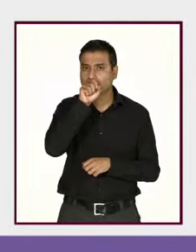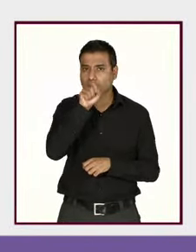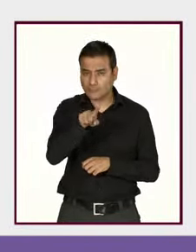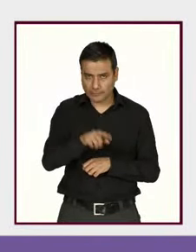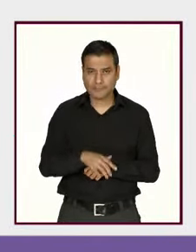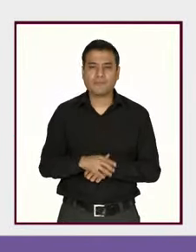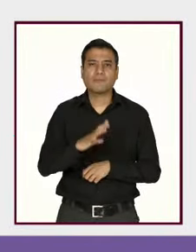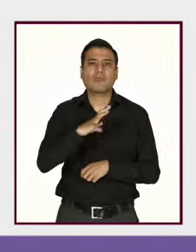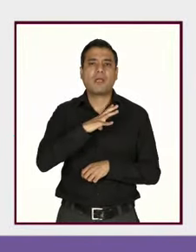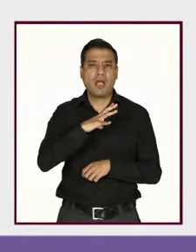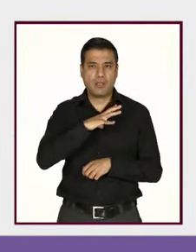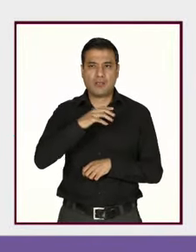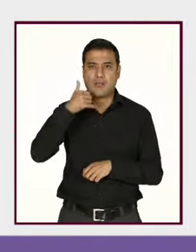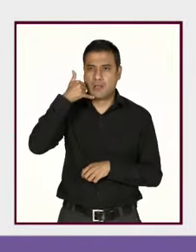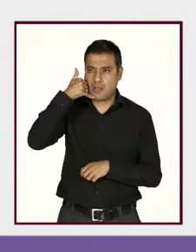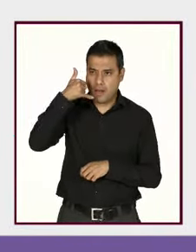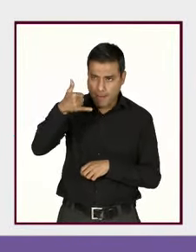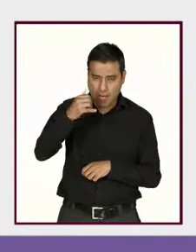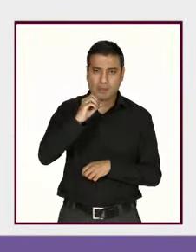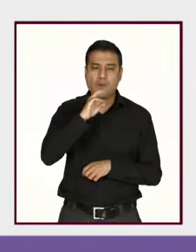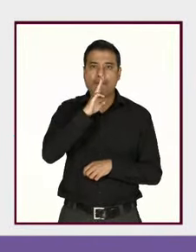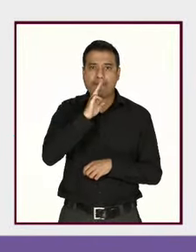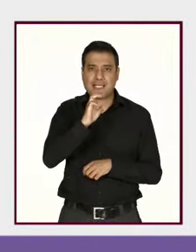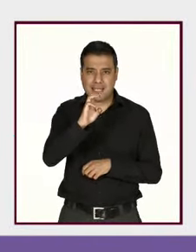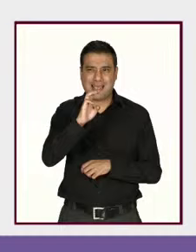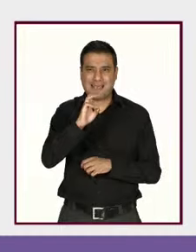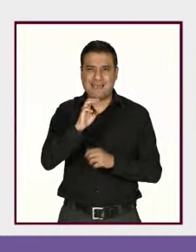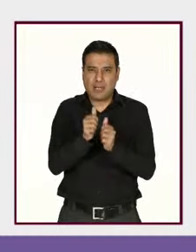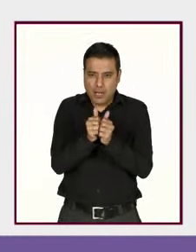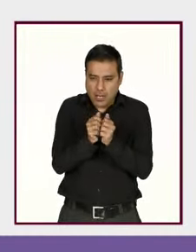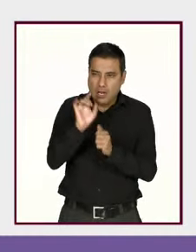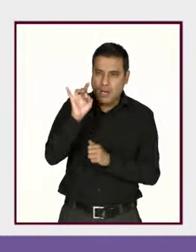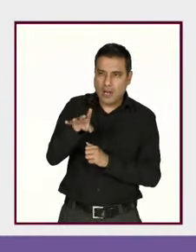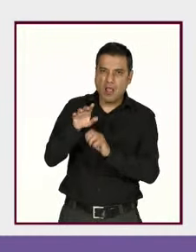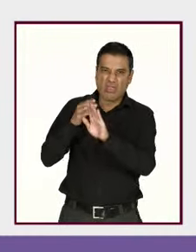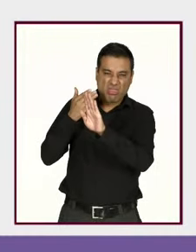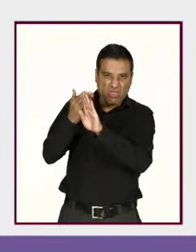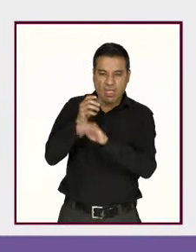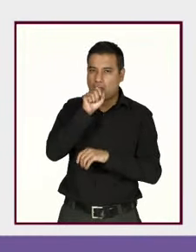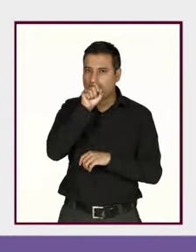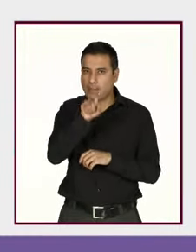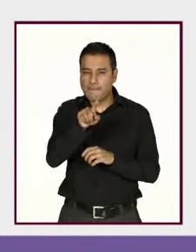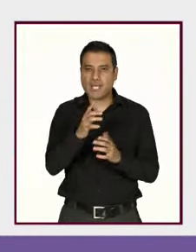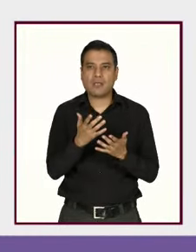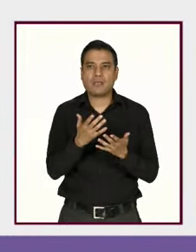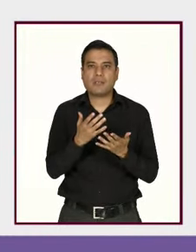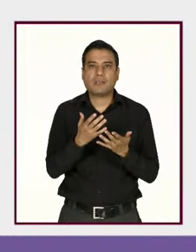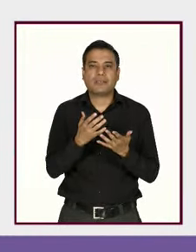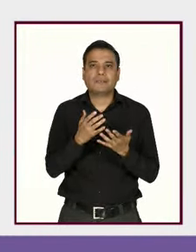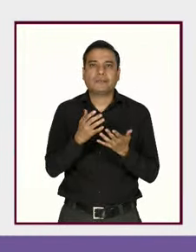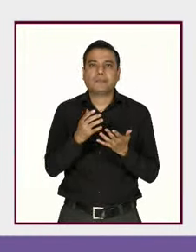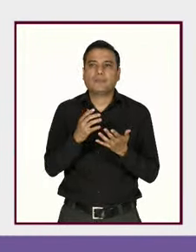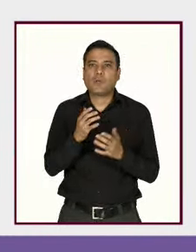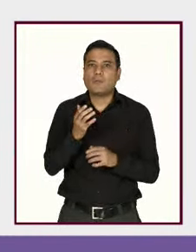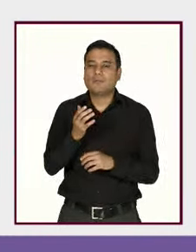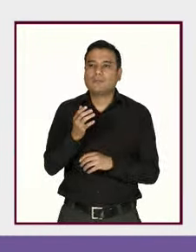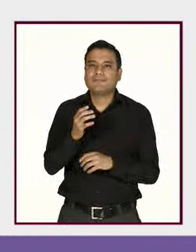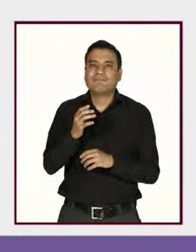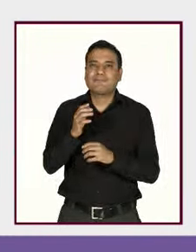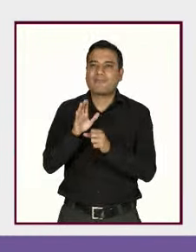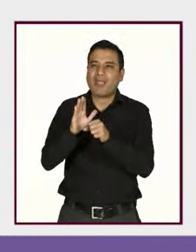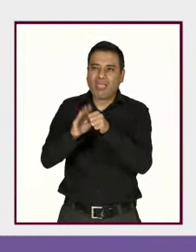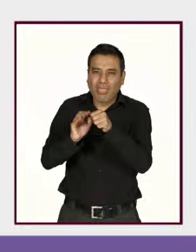mensajes ofensivos que tienen por objeto agredir a las personas receptoras, las insinuaciones o propuestas sexuales no solicitadas,